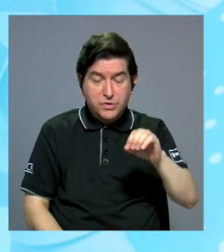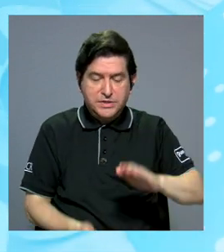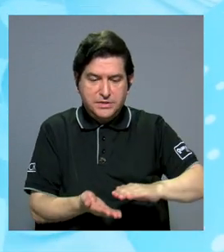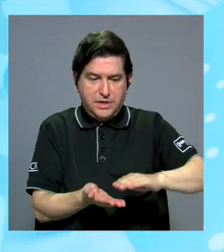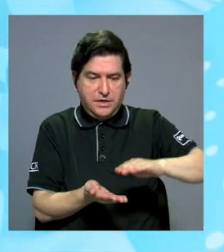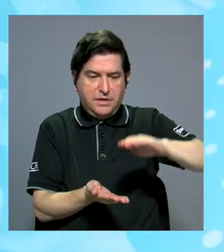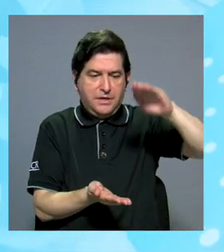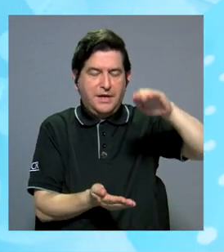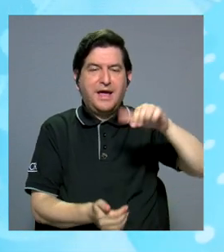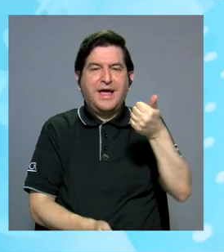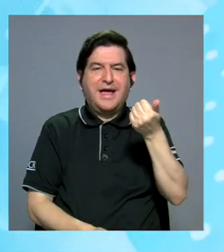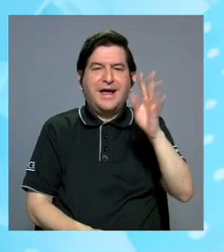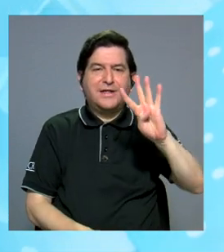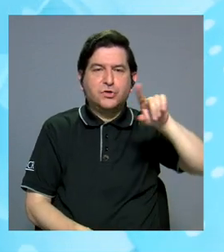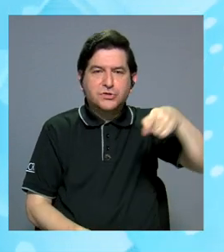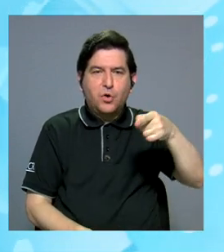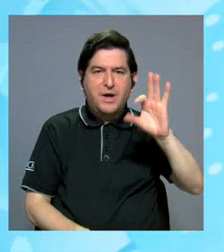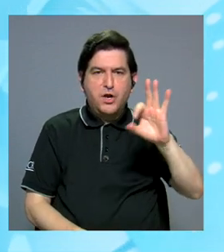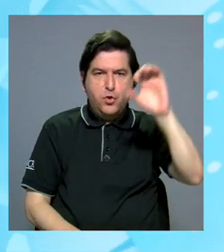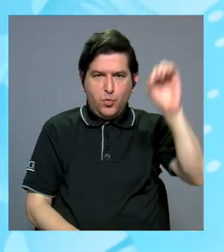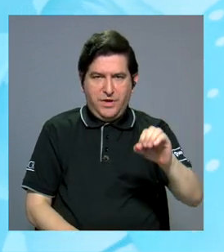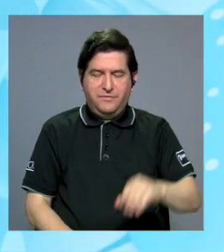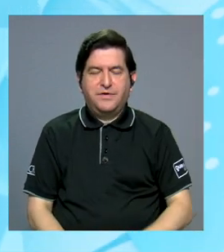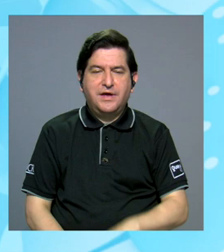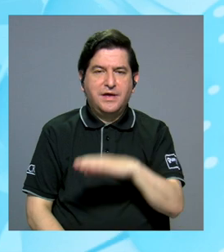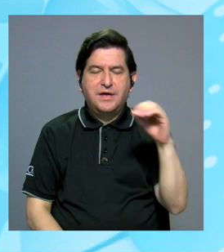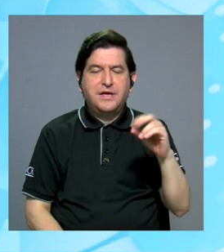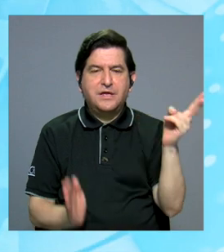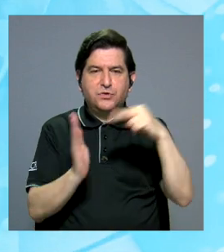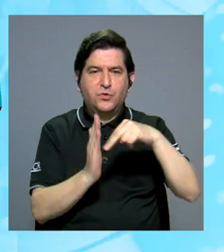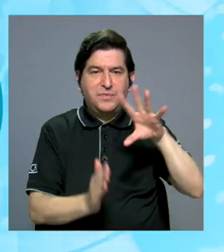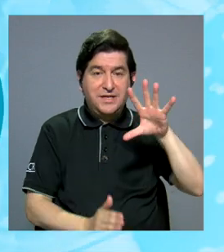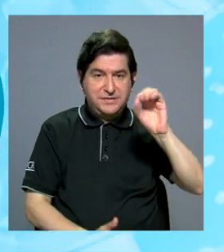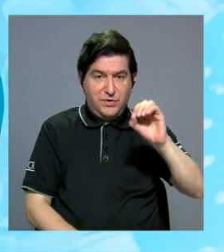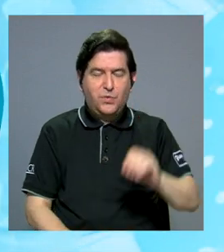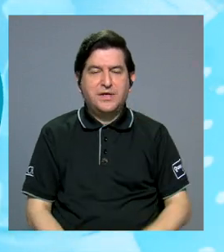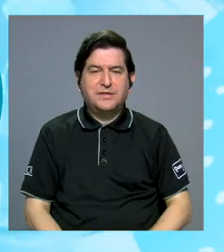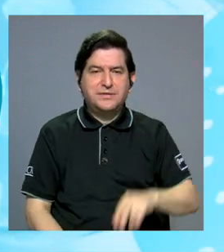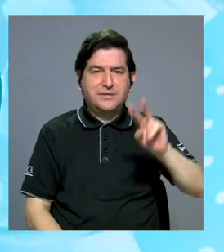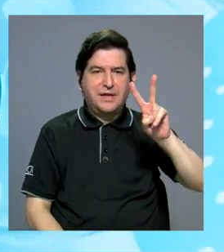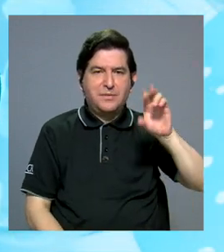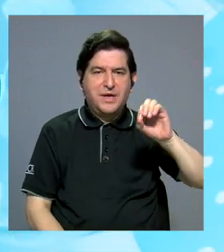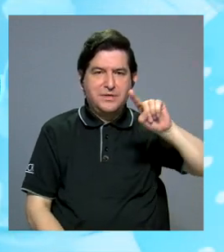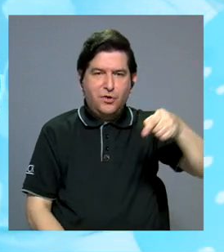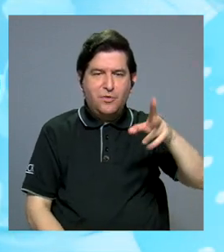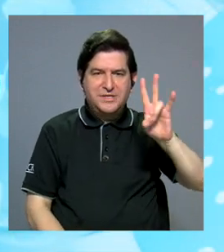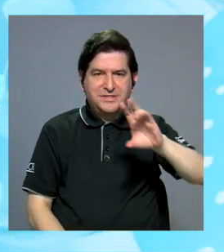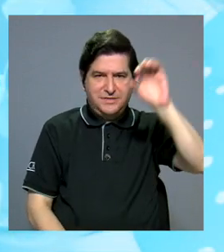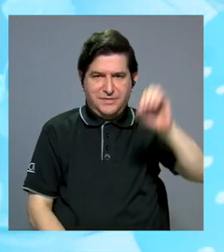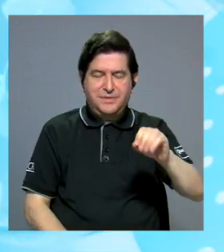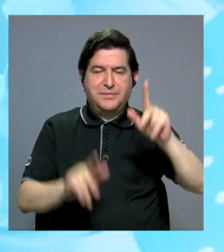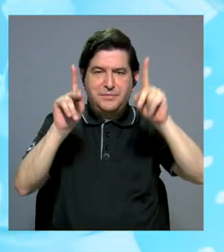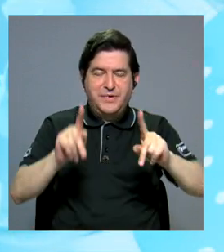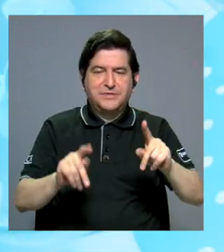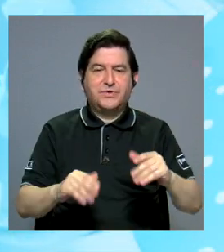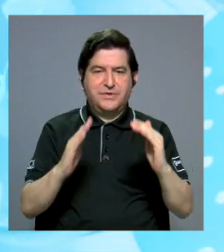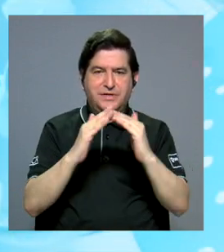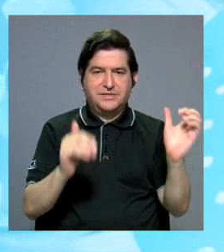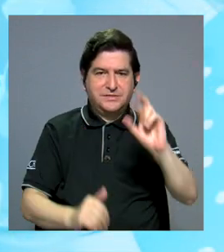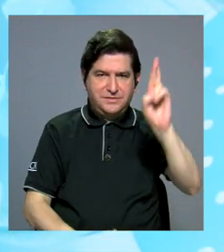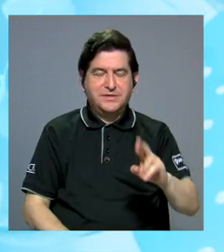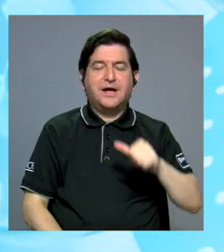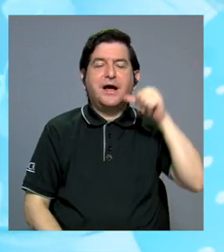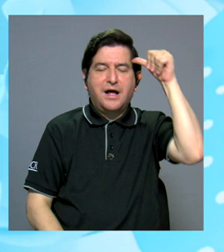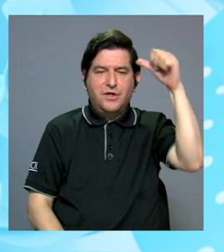incrementará a un 14,9%. Y en el 2050, el 20,7% de los habitantes de Costa Rica